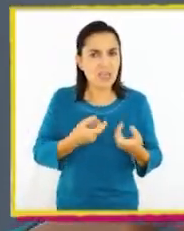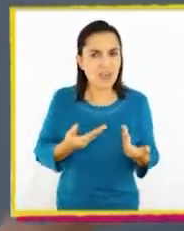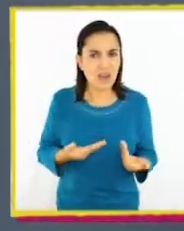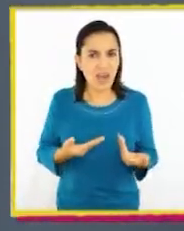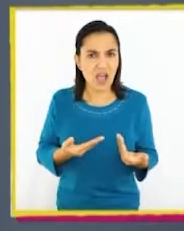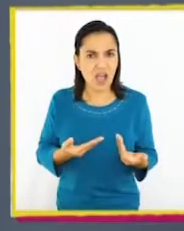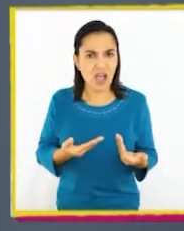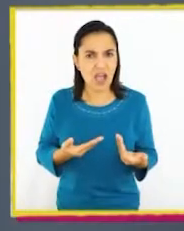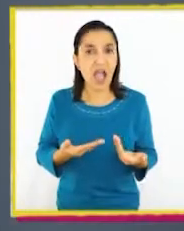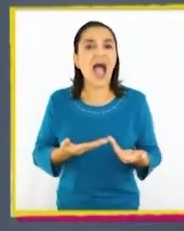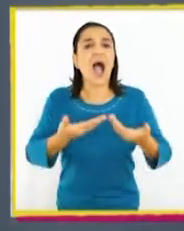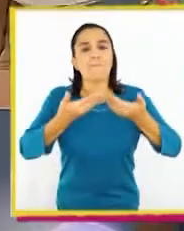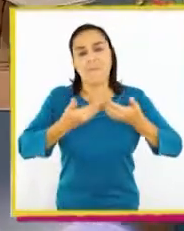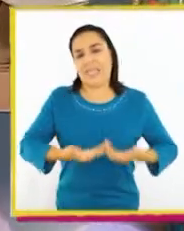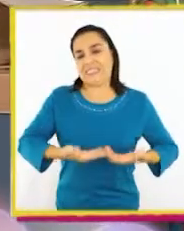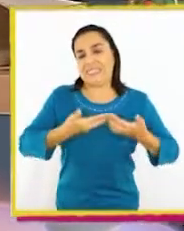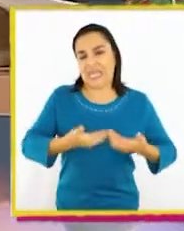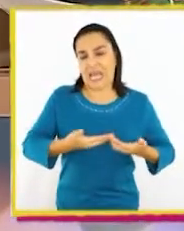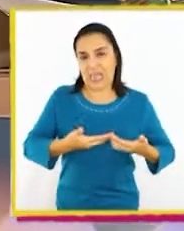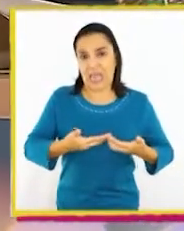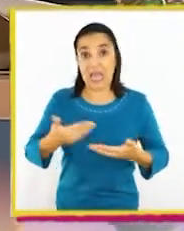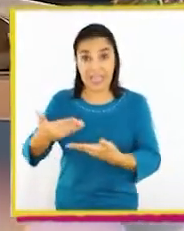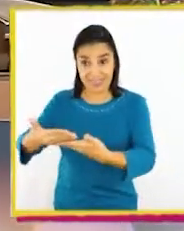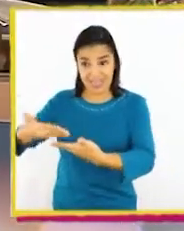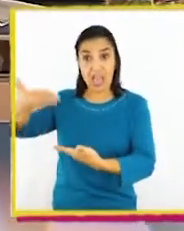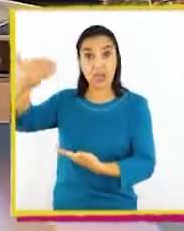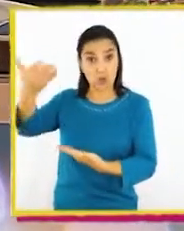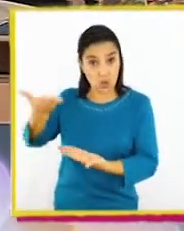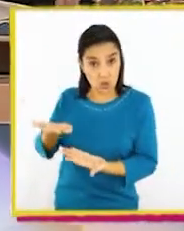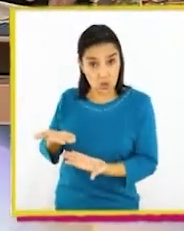Bien, que es muy pesada. ¿Y sobre el diario?